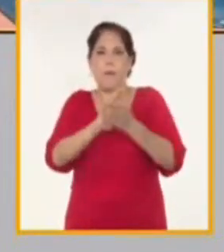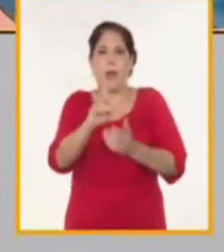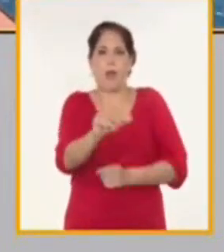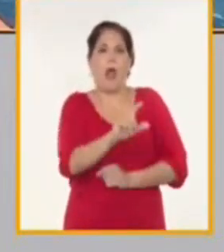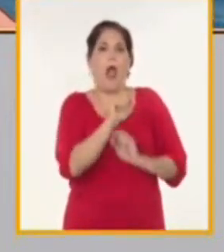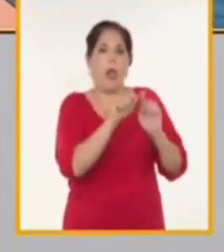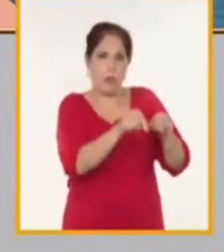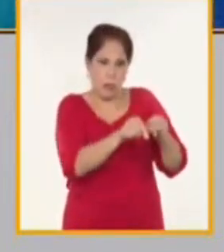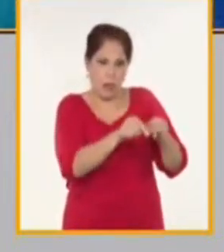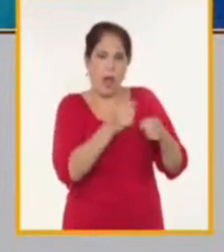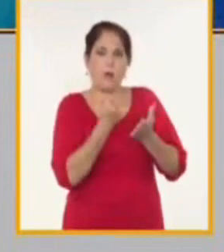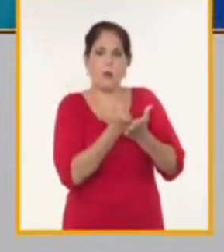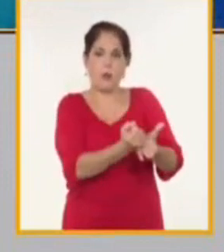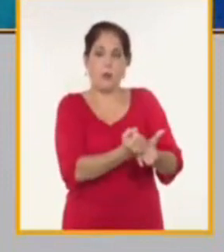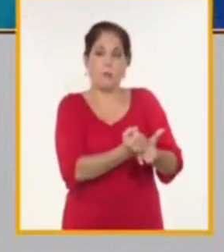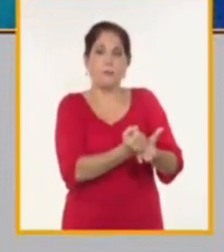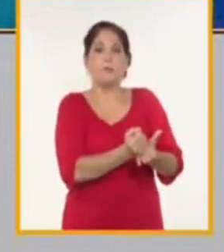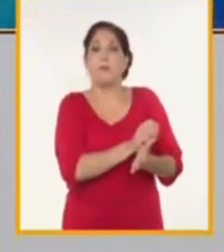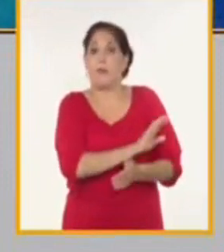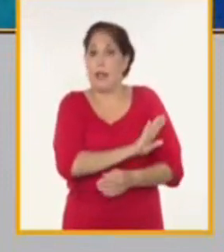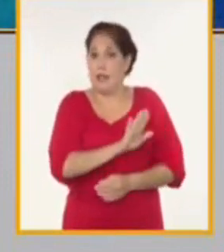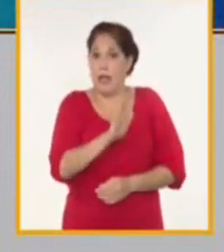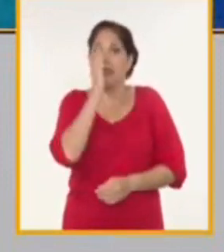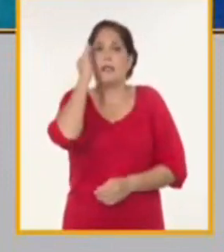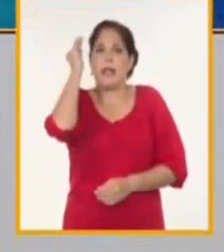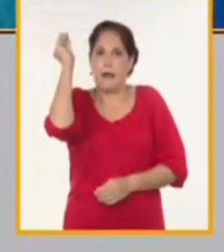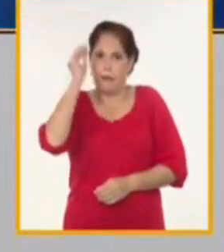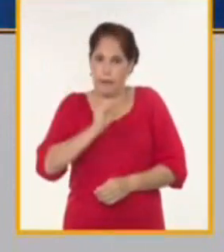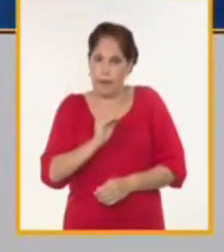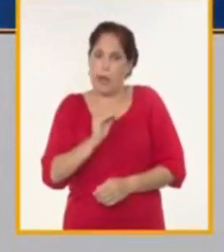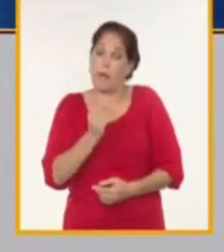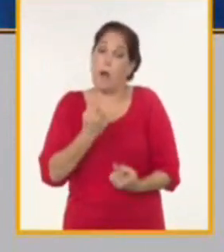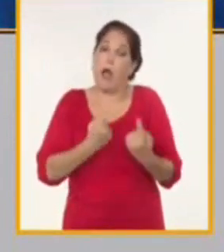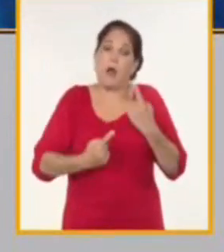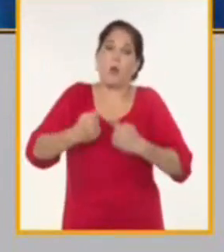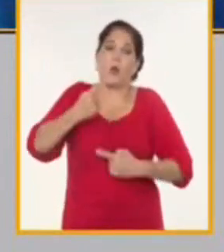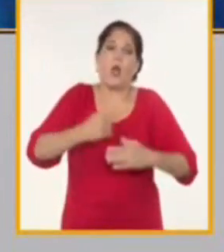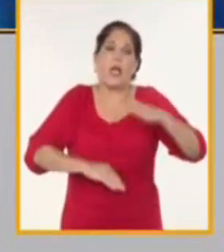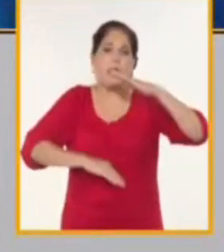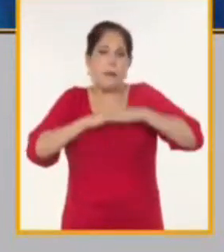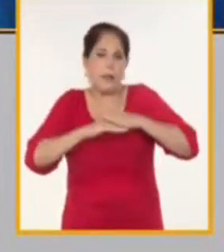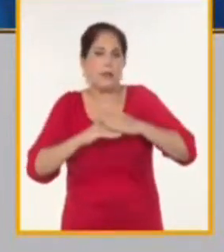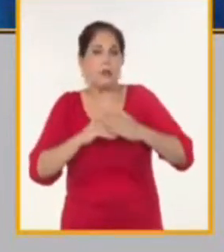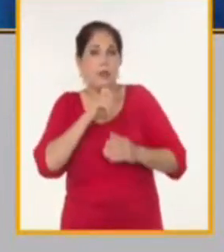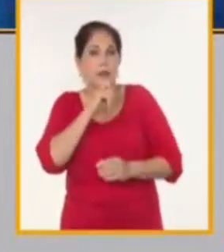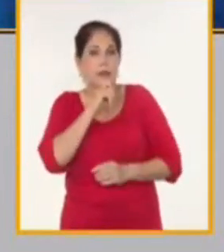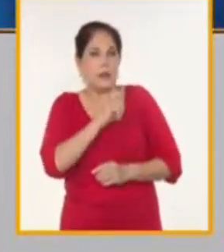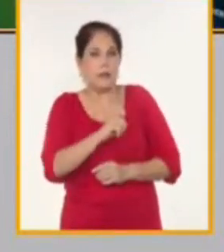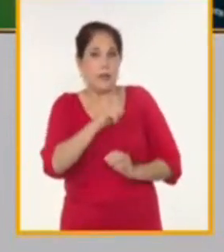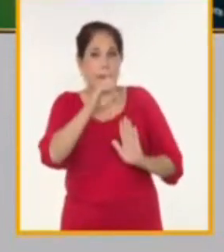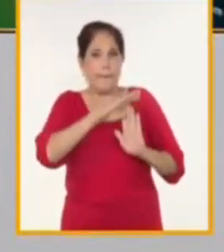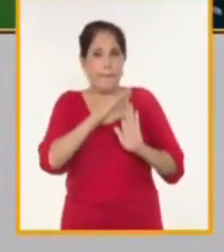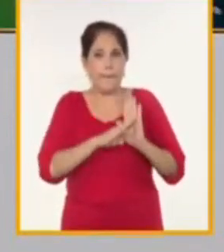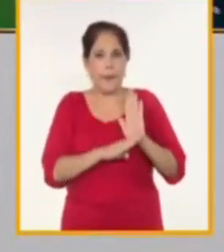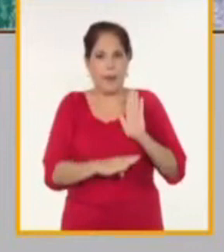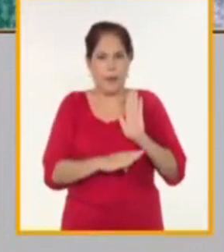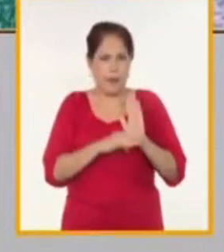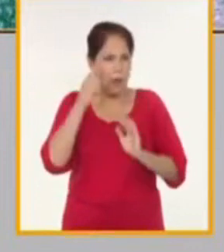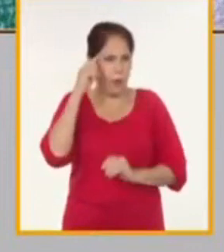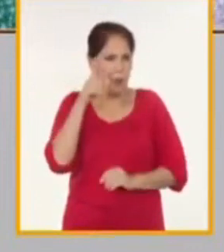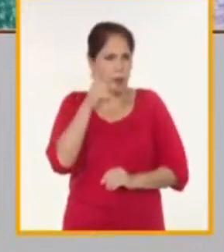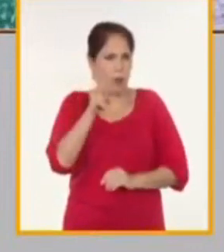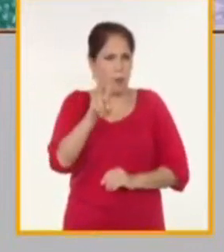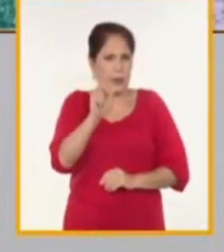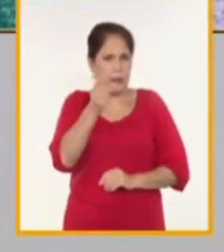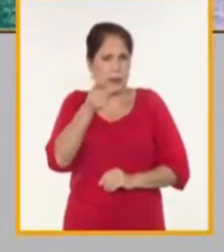venía sintiendo algunas limitaciones y algunas presiones con el paquete de medidas que a mediados del año 2019